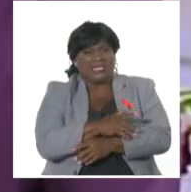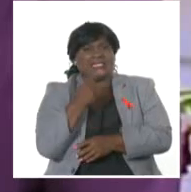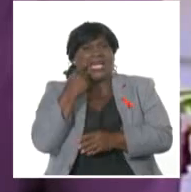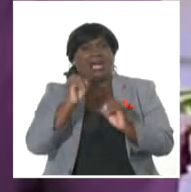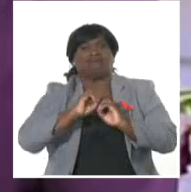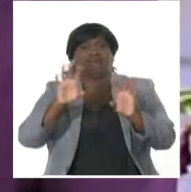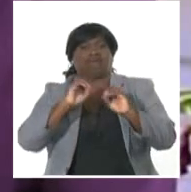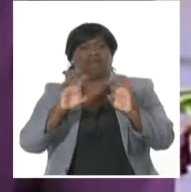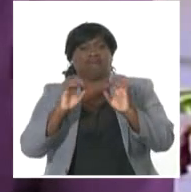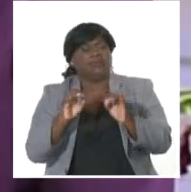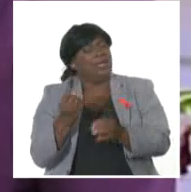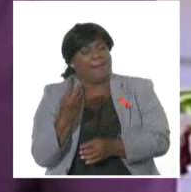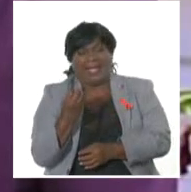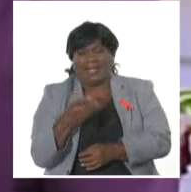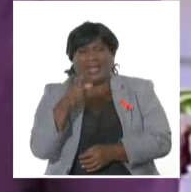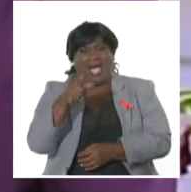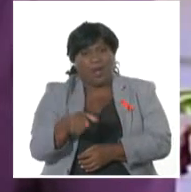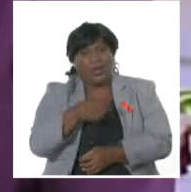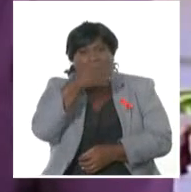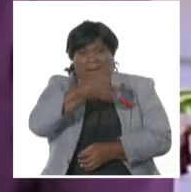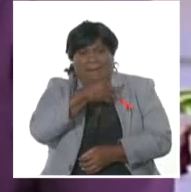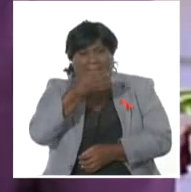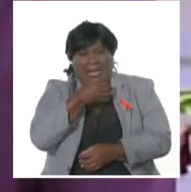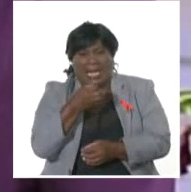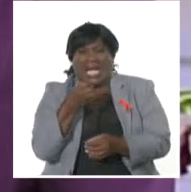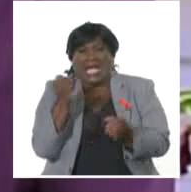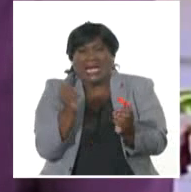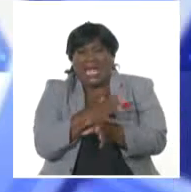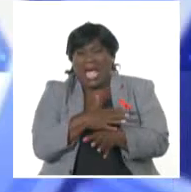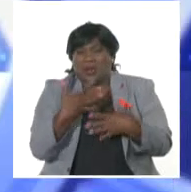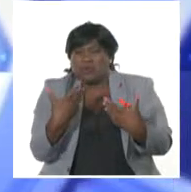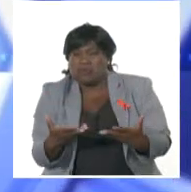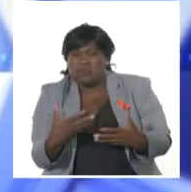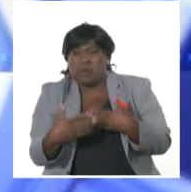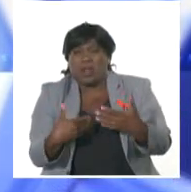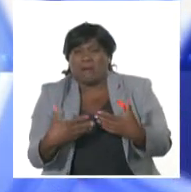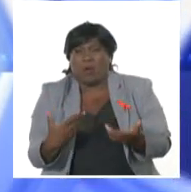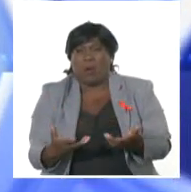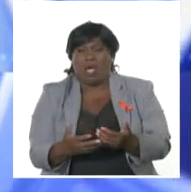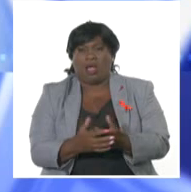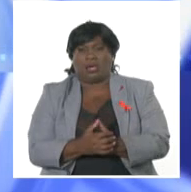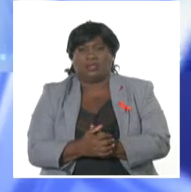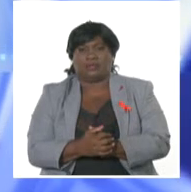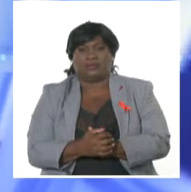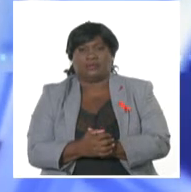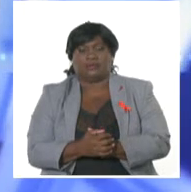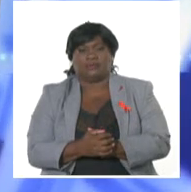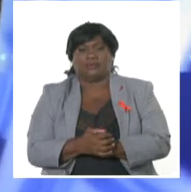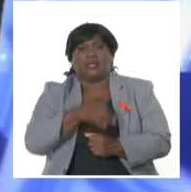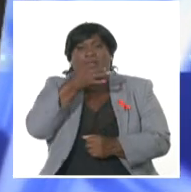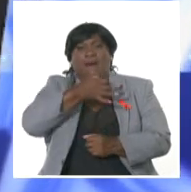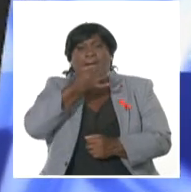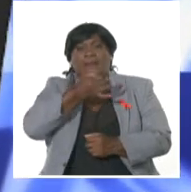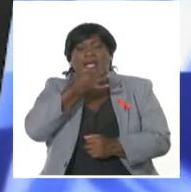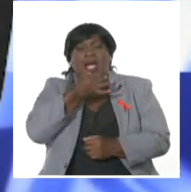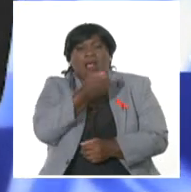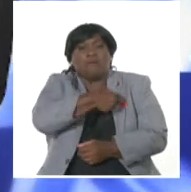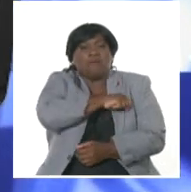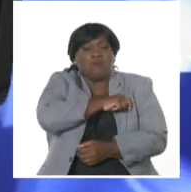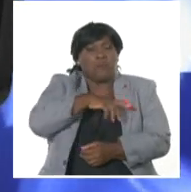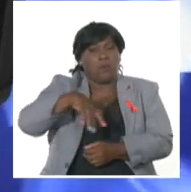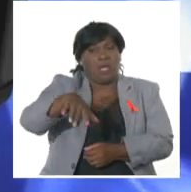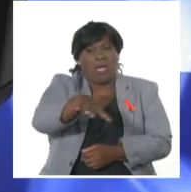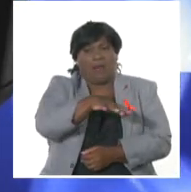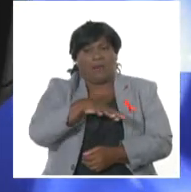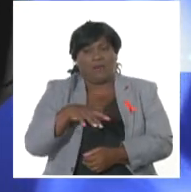nuestro territorio, desmintiendo semejante información. Queremos informar a la población, en primer lugar